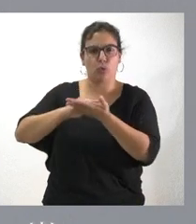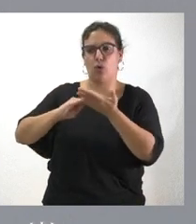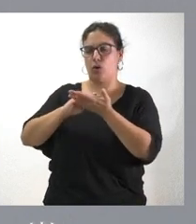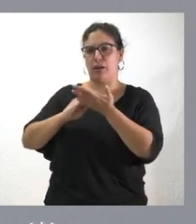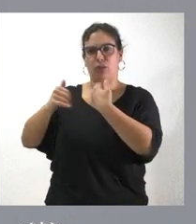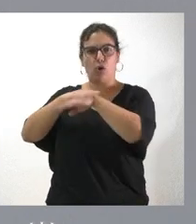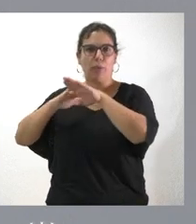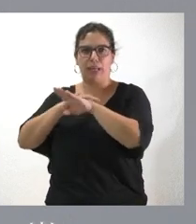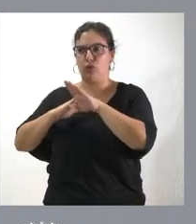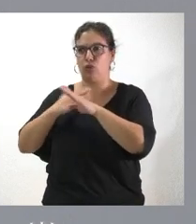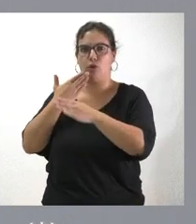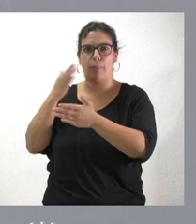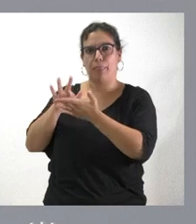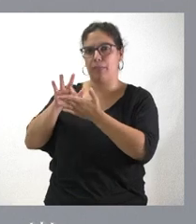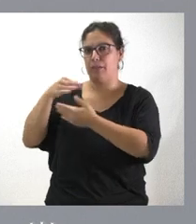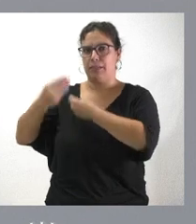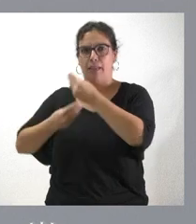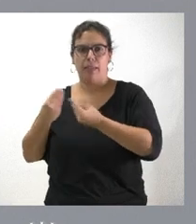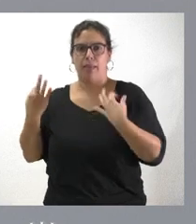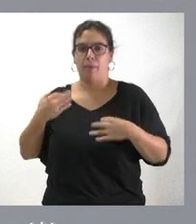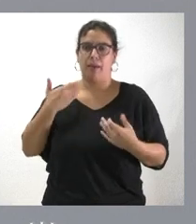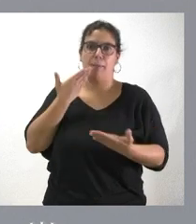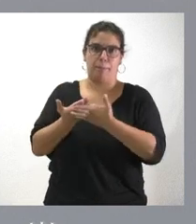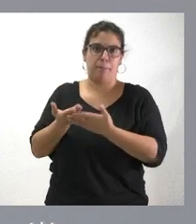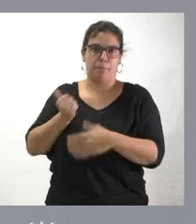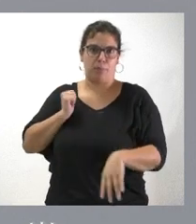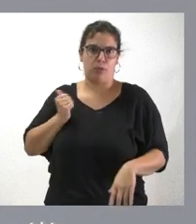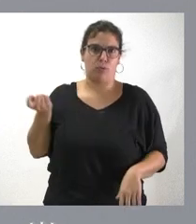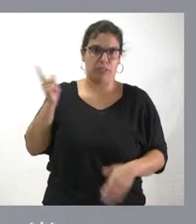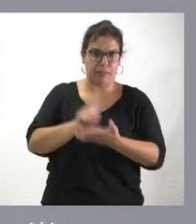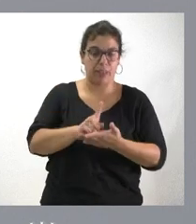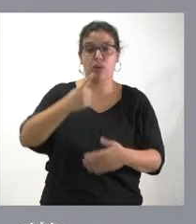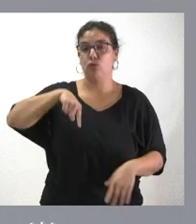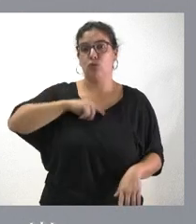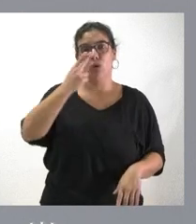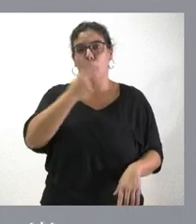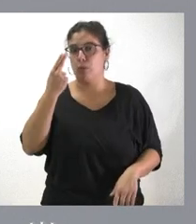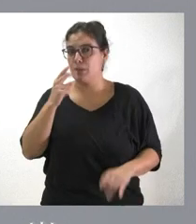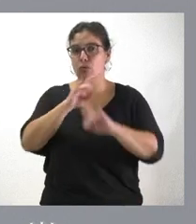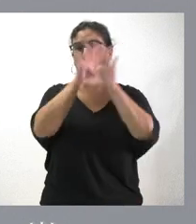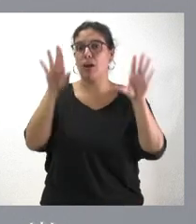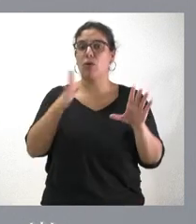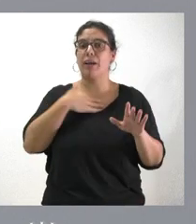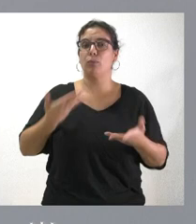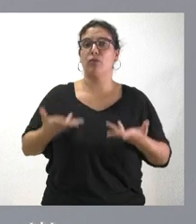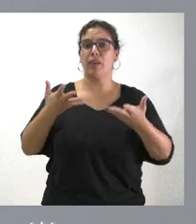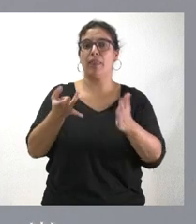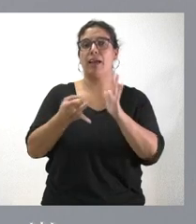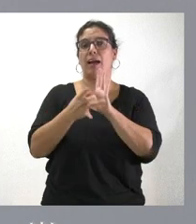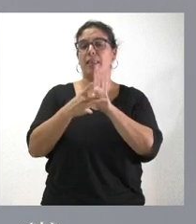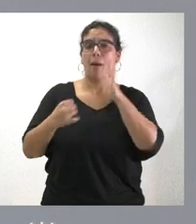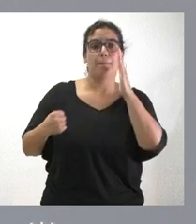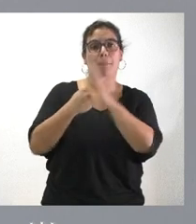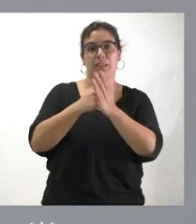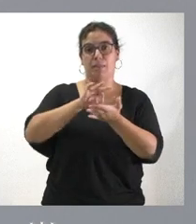públicas y que aprovechó la ocasión para poderlo volver a hacer. Nuestro claro compromiso es la máxima calidad en el servicio. Estos son los datos que